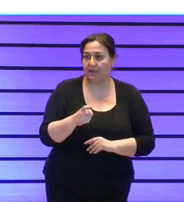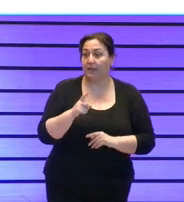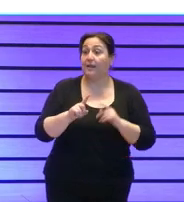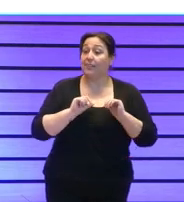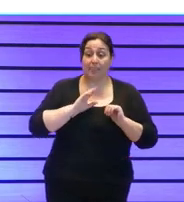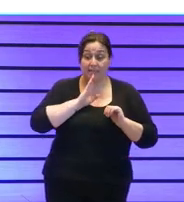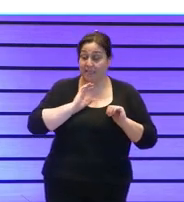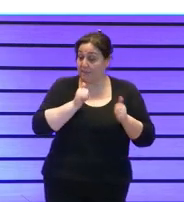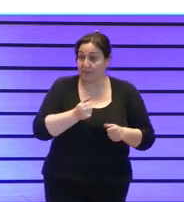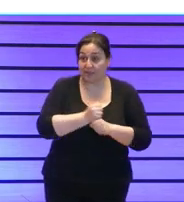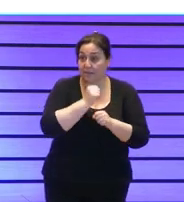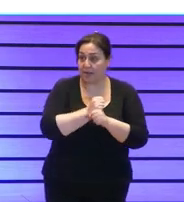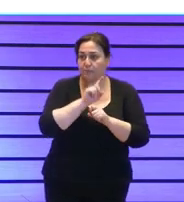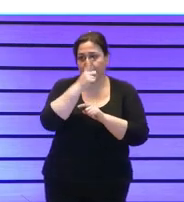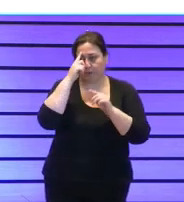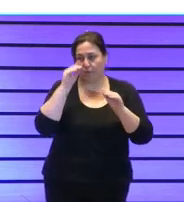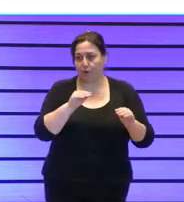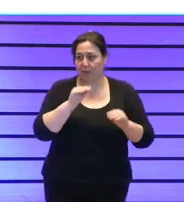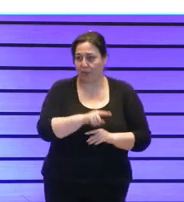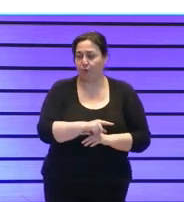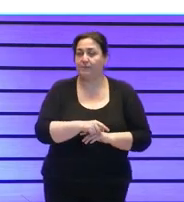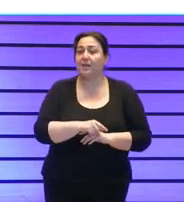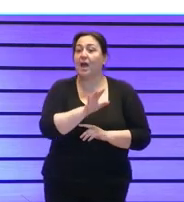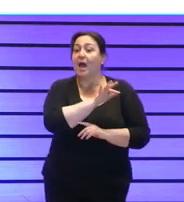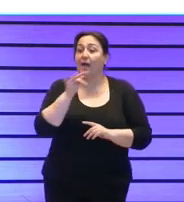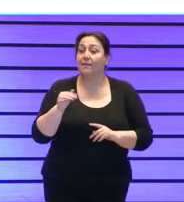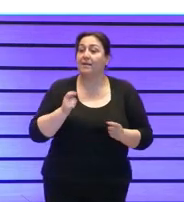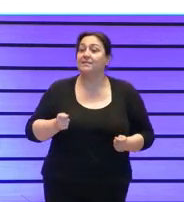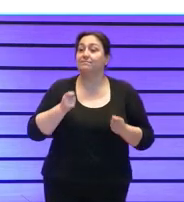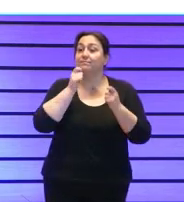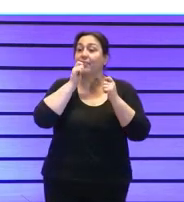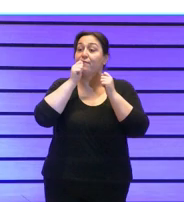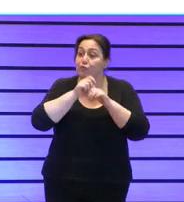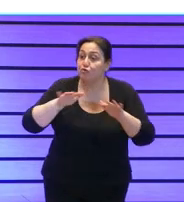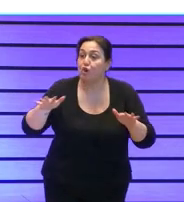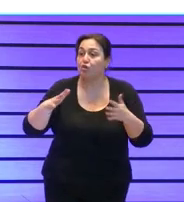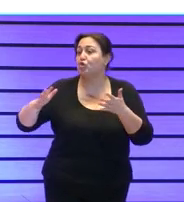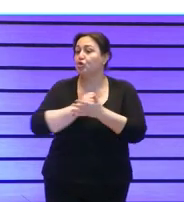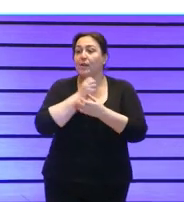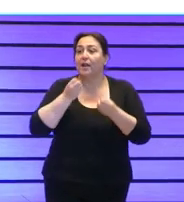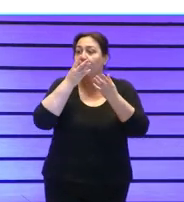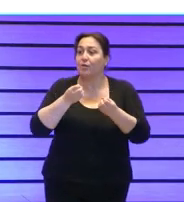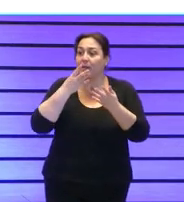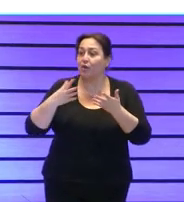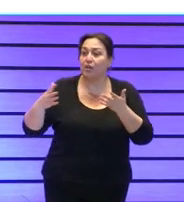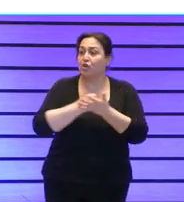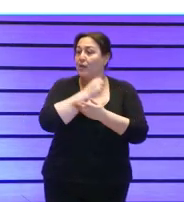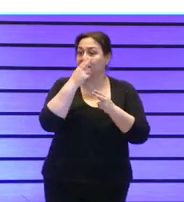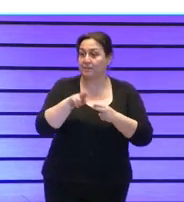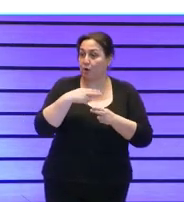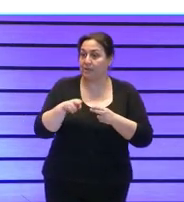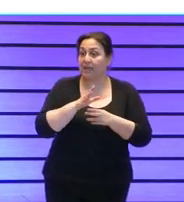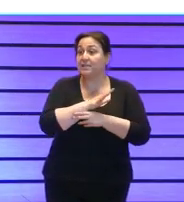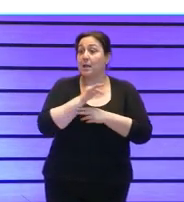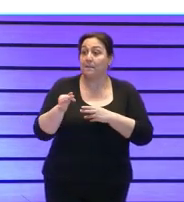formación además se da difusión de toda la información y todas las políticas que le afecta y el